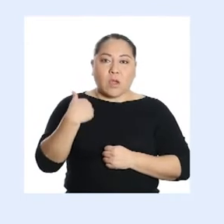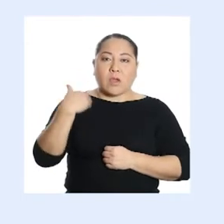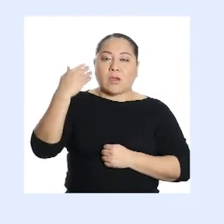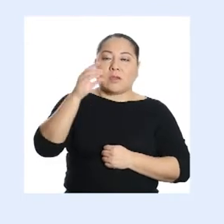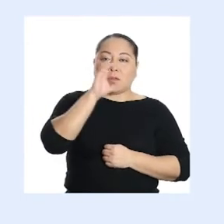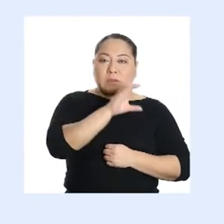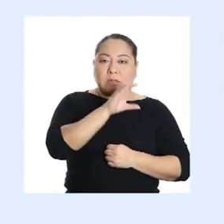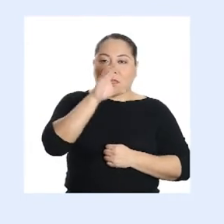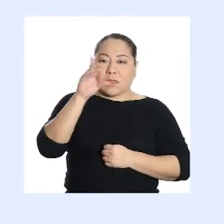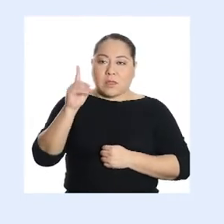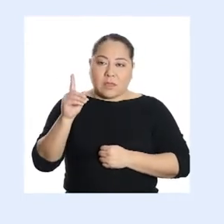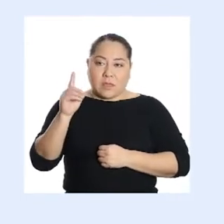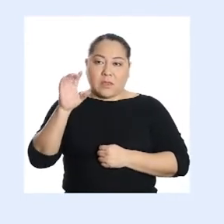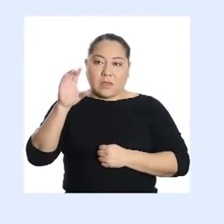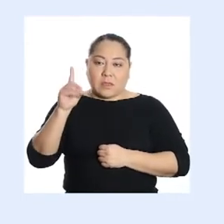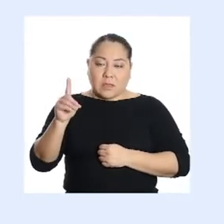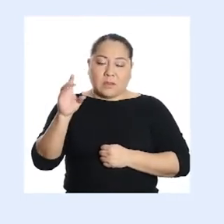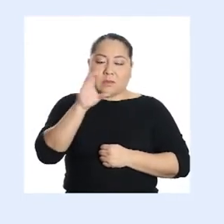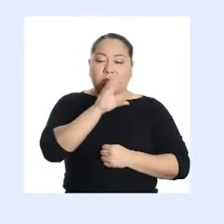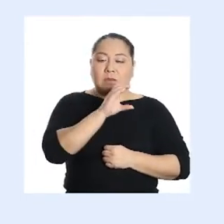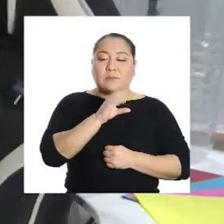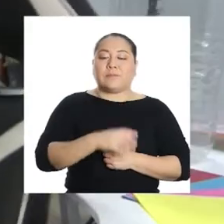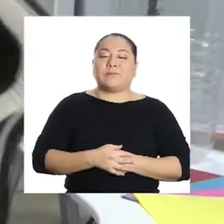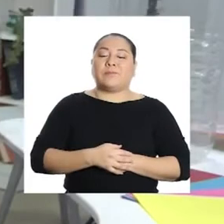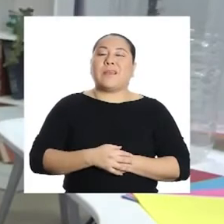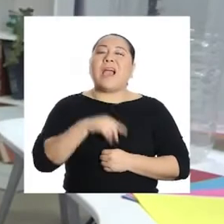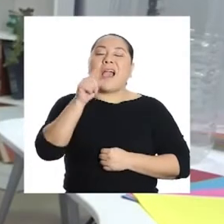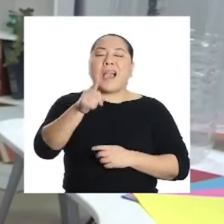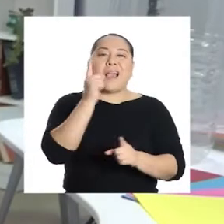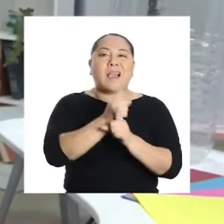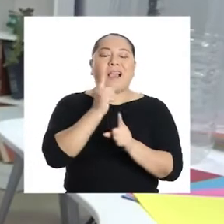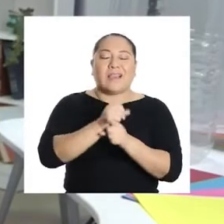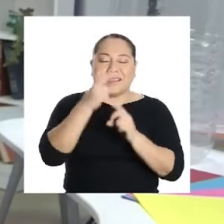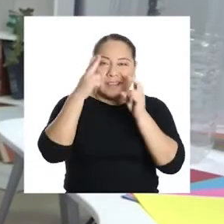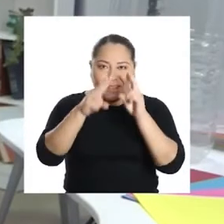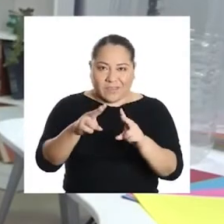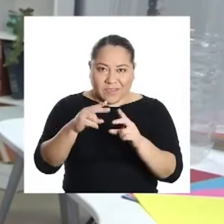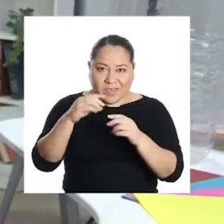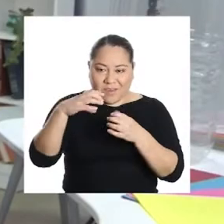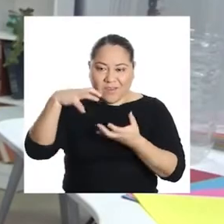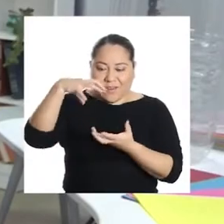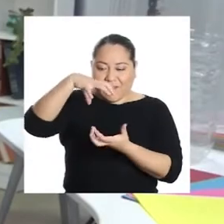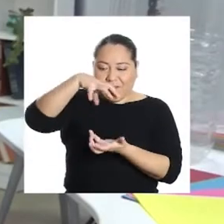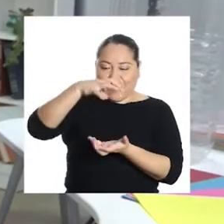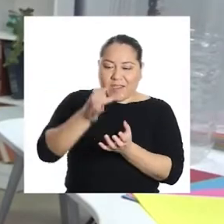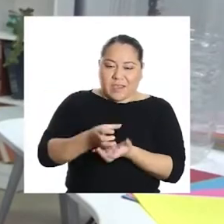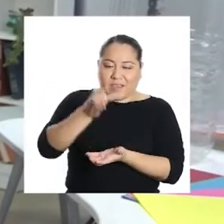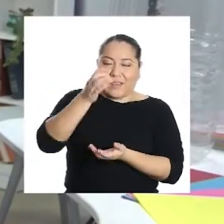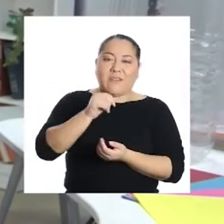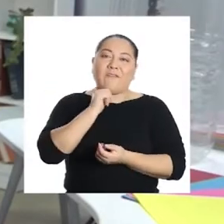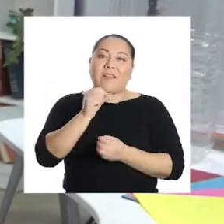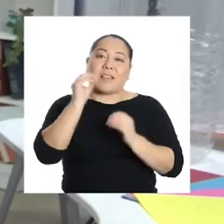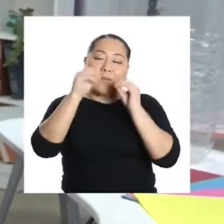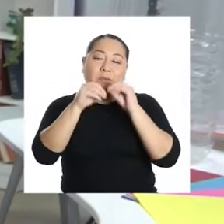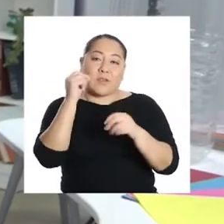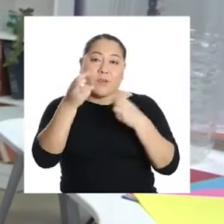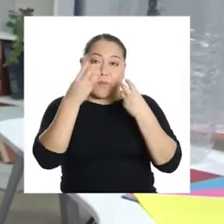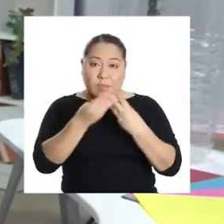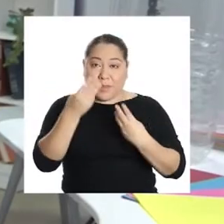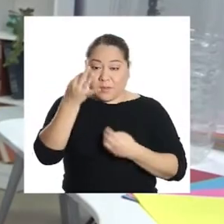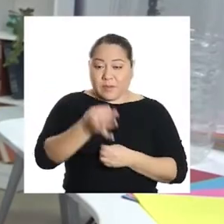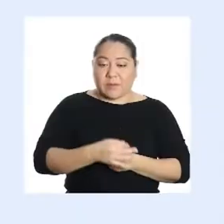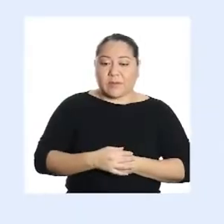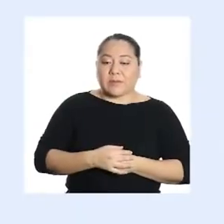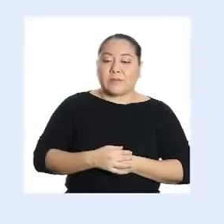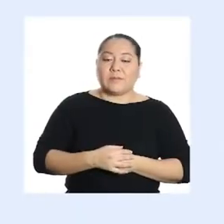Hacemos lo mismo en la parte superior. ¡Claro! Ya veo el cilindro. Ahora faltaría ubicar los materiales,